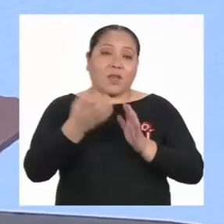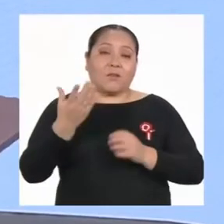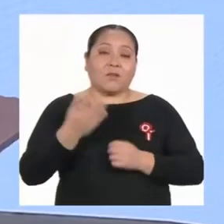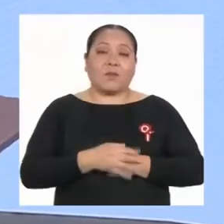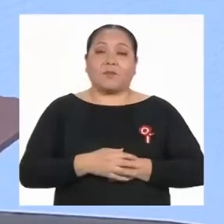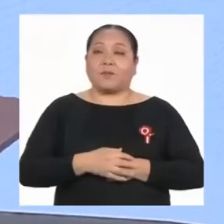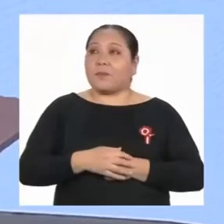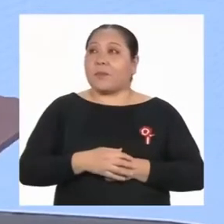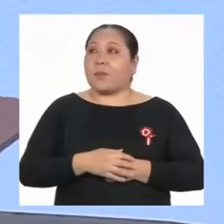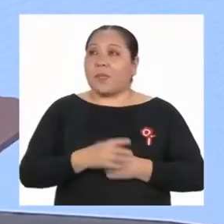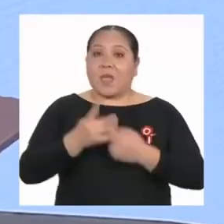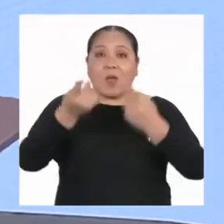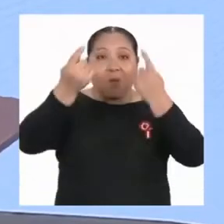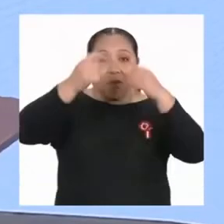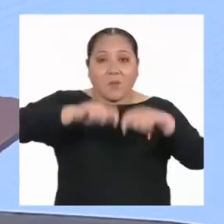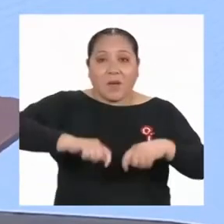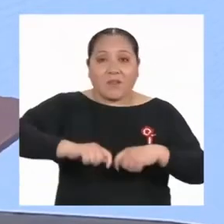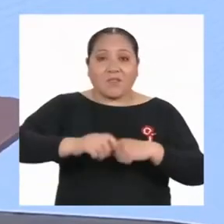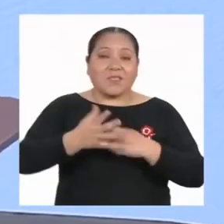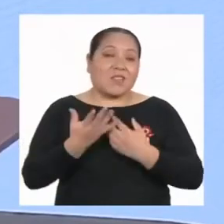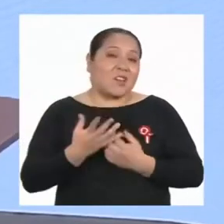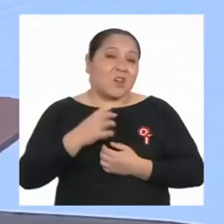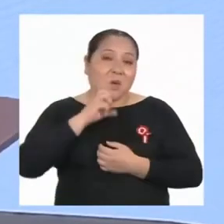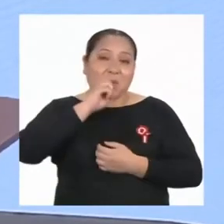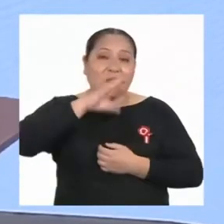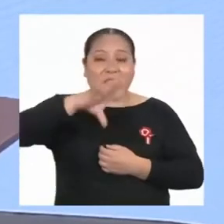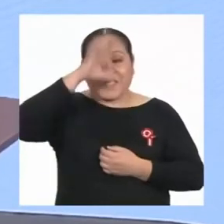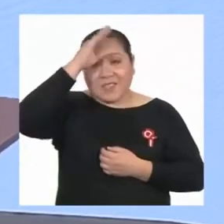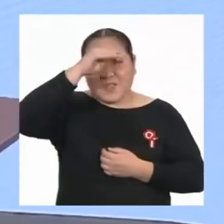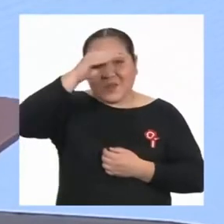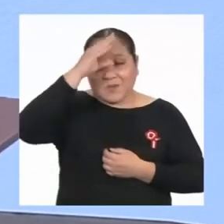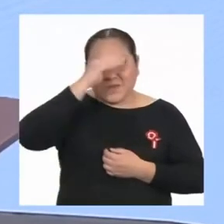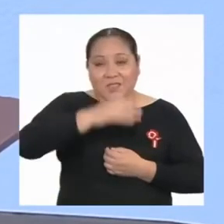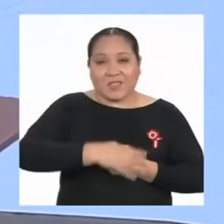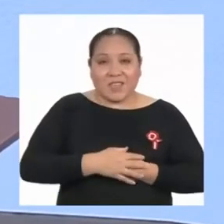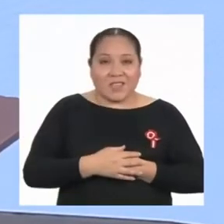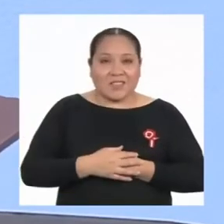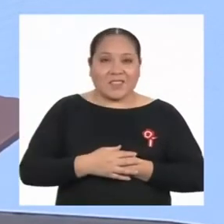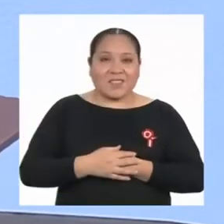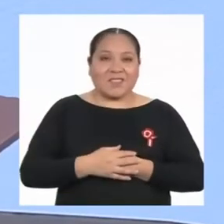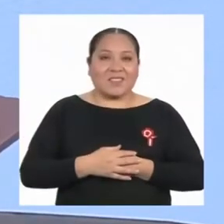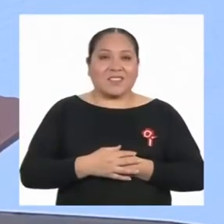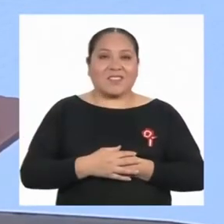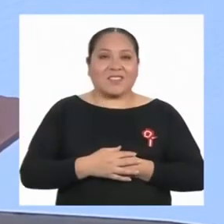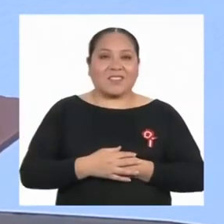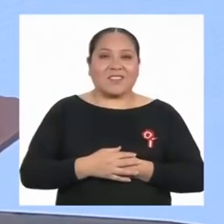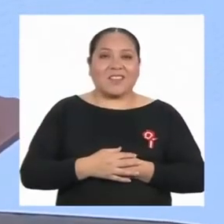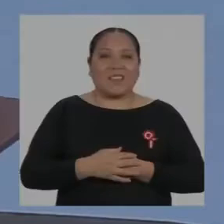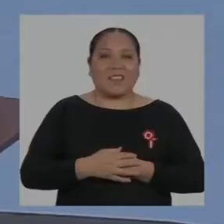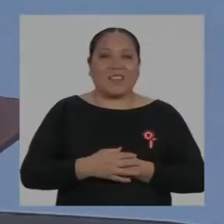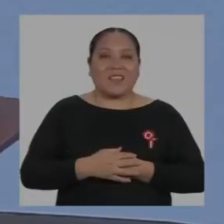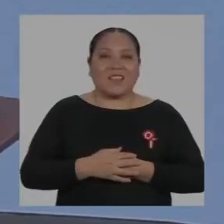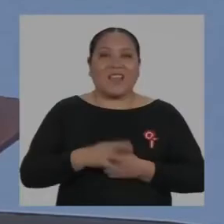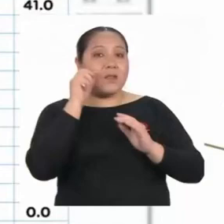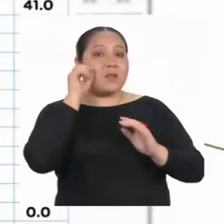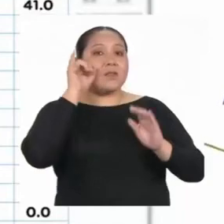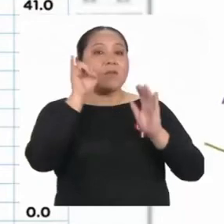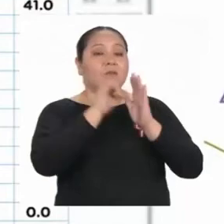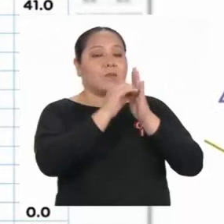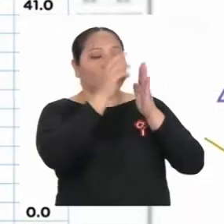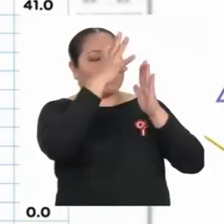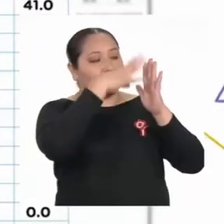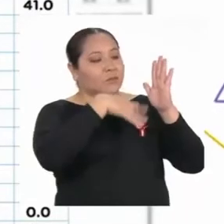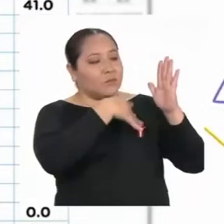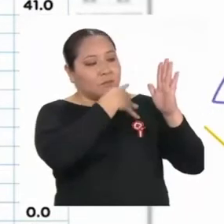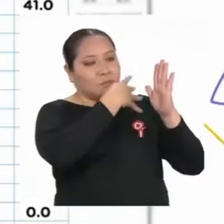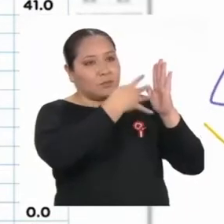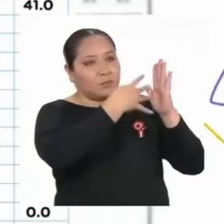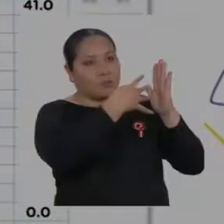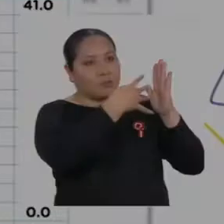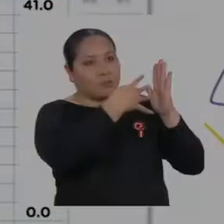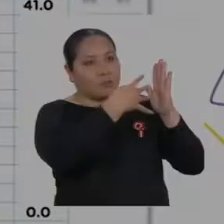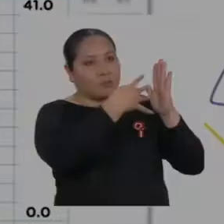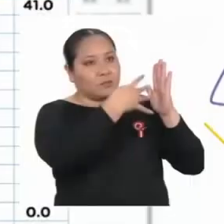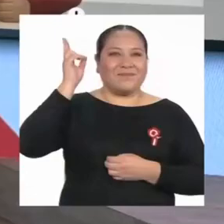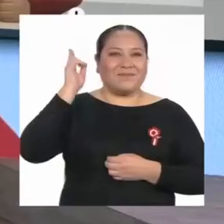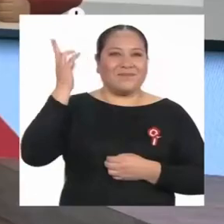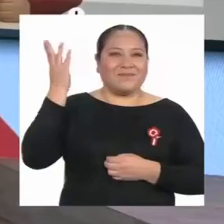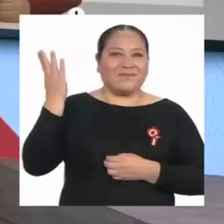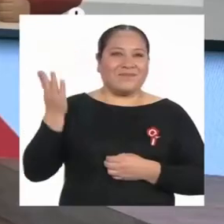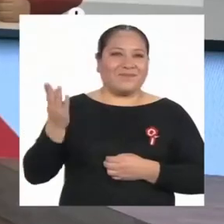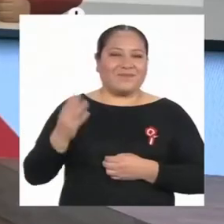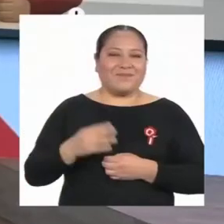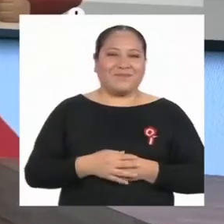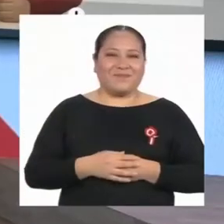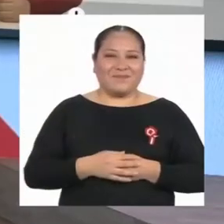Vamos a una pausa. O como dicen los chicos y las chicas en las redes, ¡recreo! ...elementos como un gráfico.